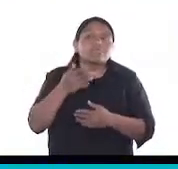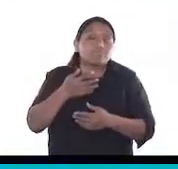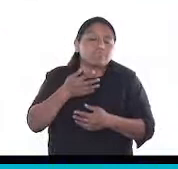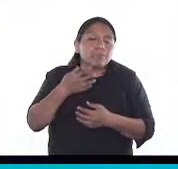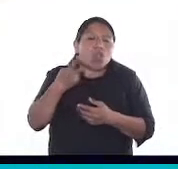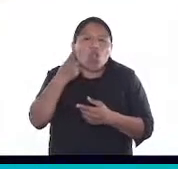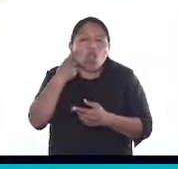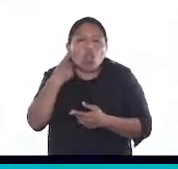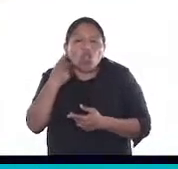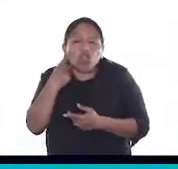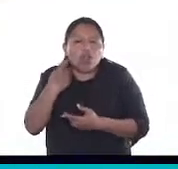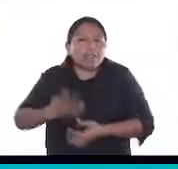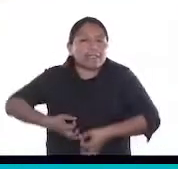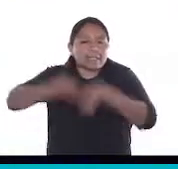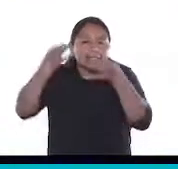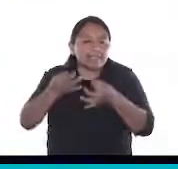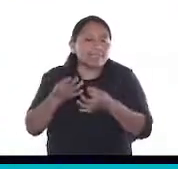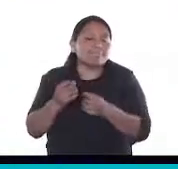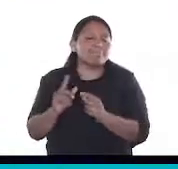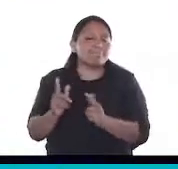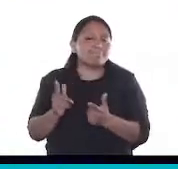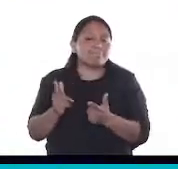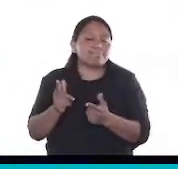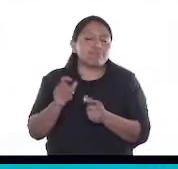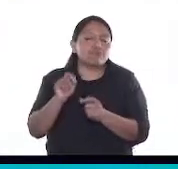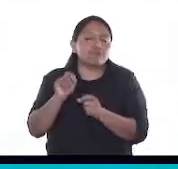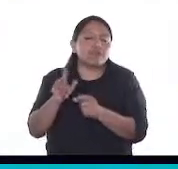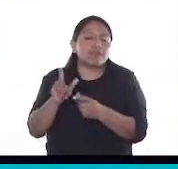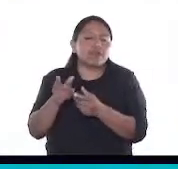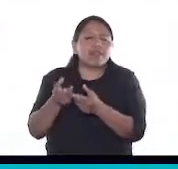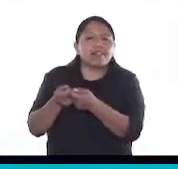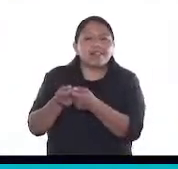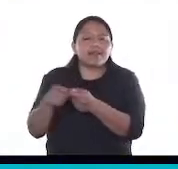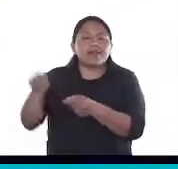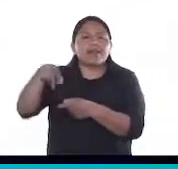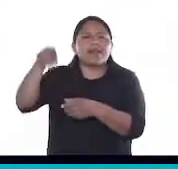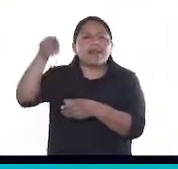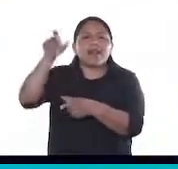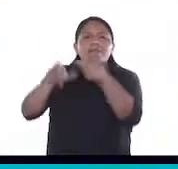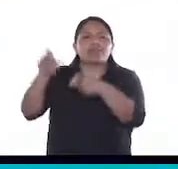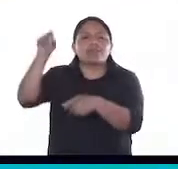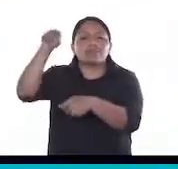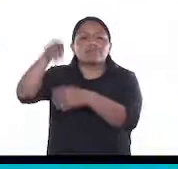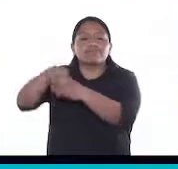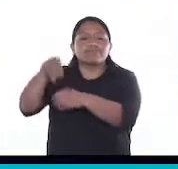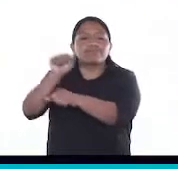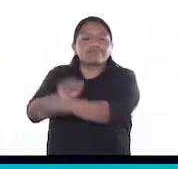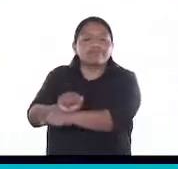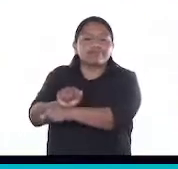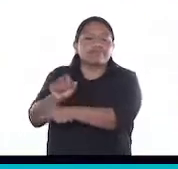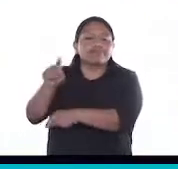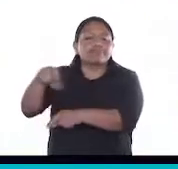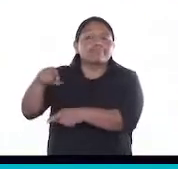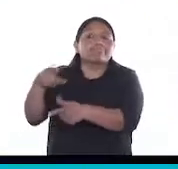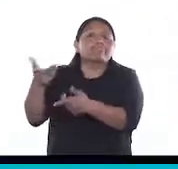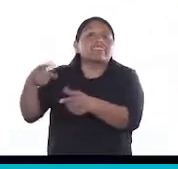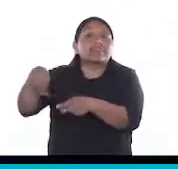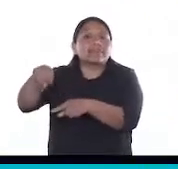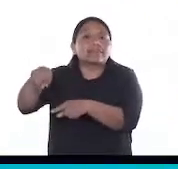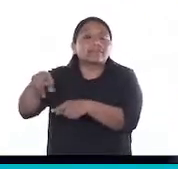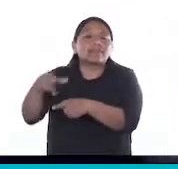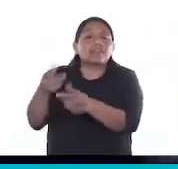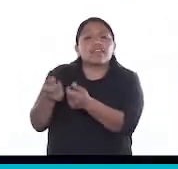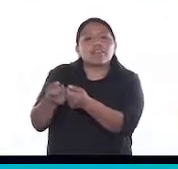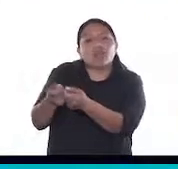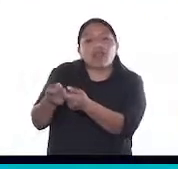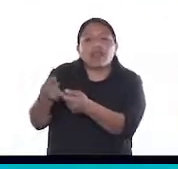control real del uso por parte de algunos internos que hacían con